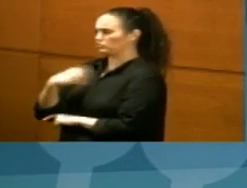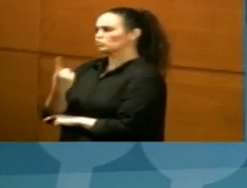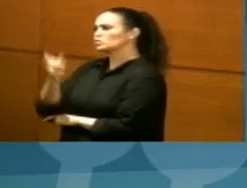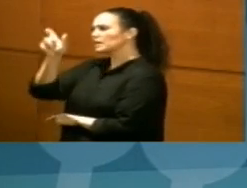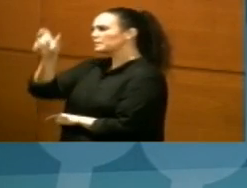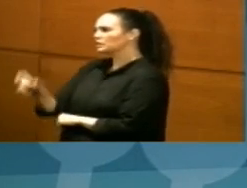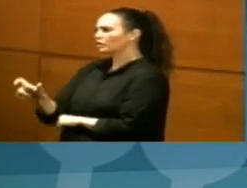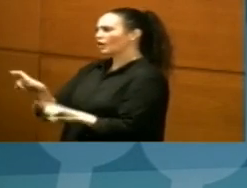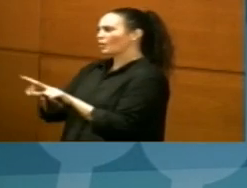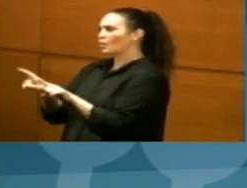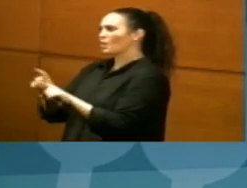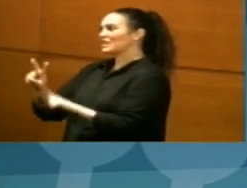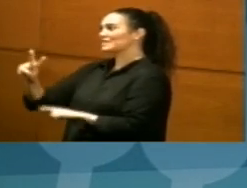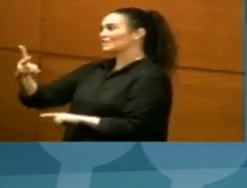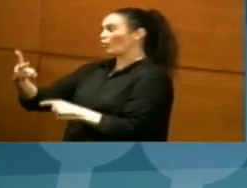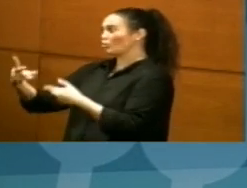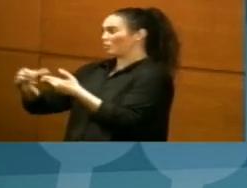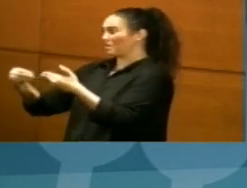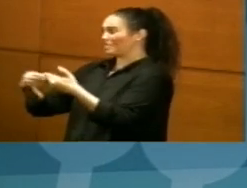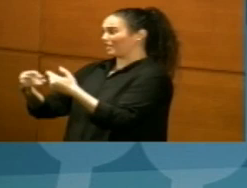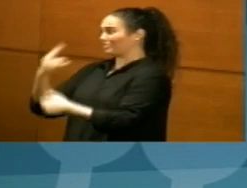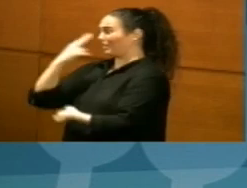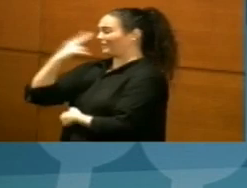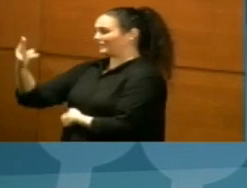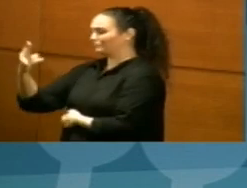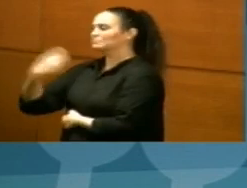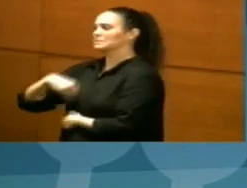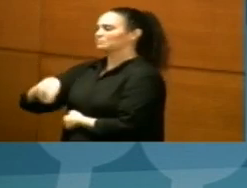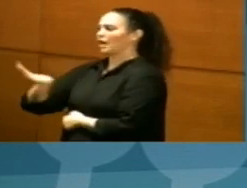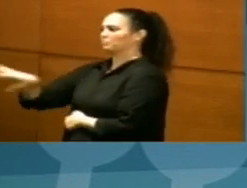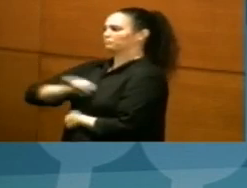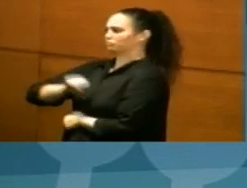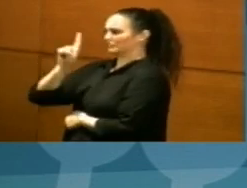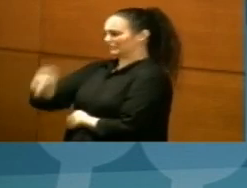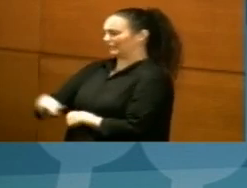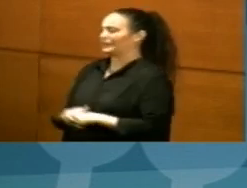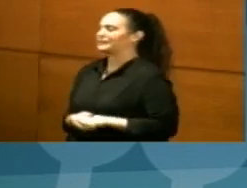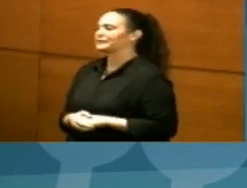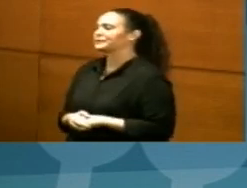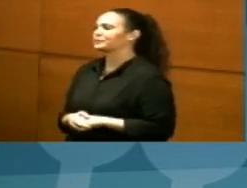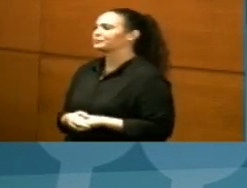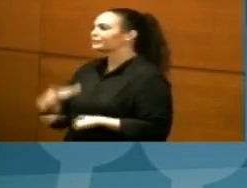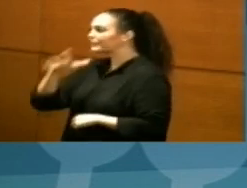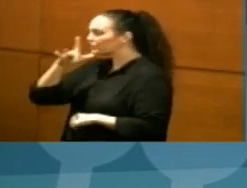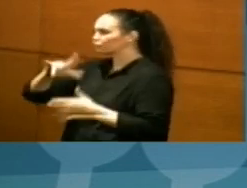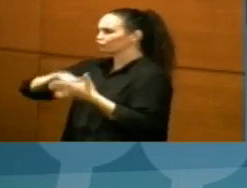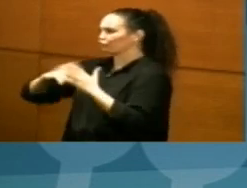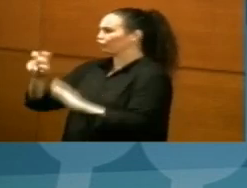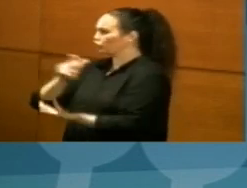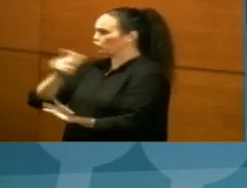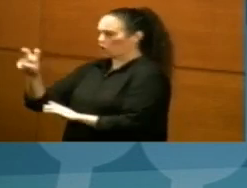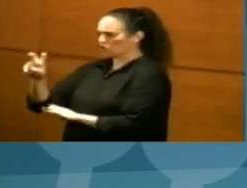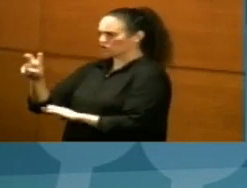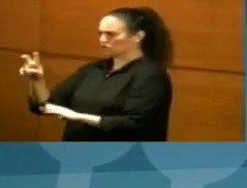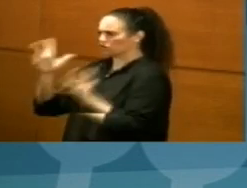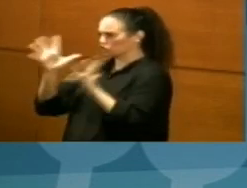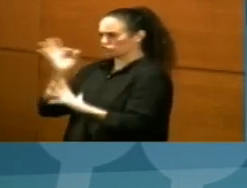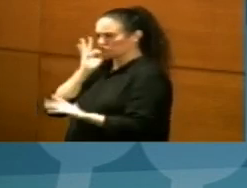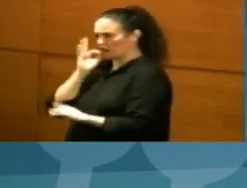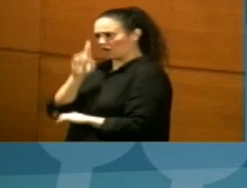persona que voy a visitar al segundo paciente que hemos identificado. Asimismo, hemos puesto en marcha medidas adicionales, tal y como ha dicho la consejera,